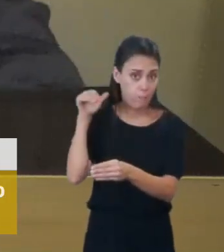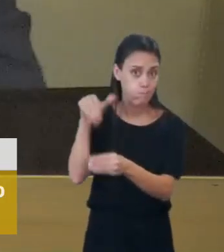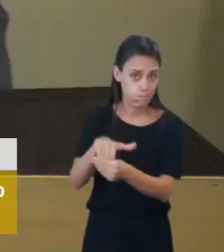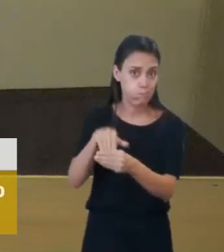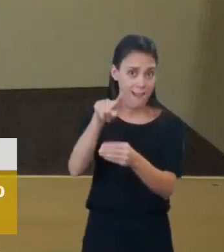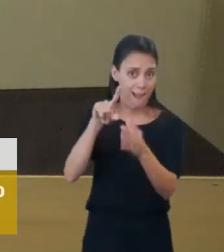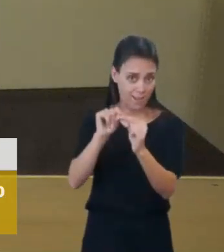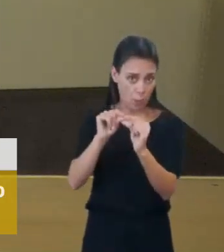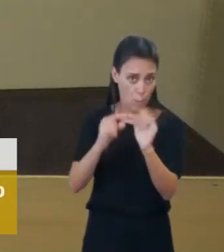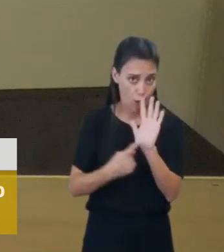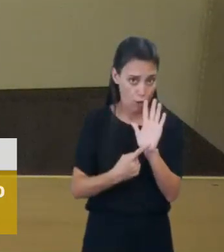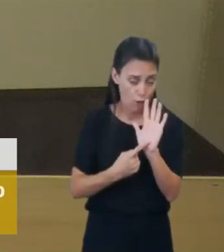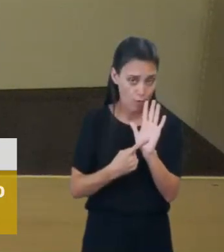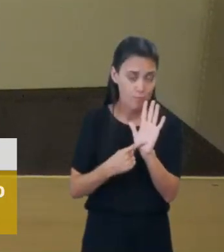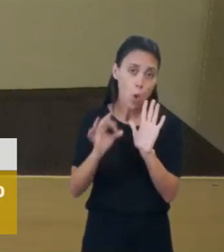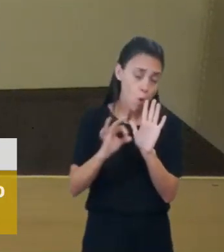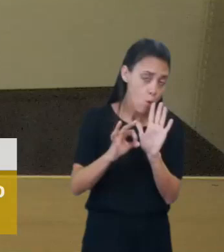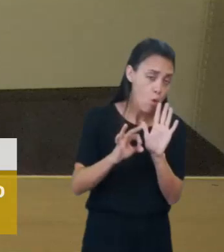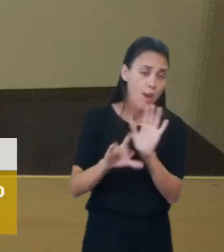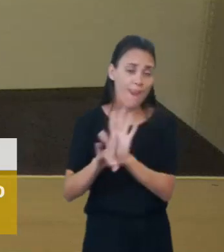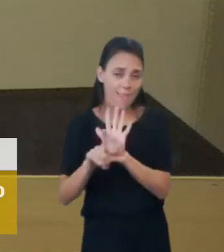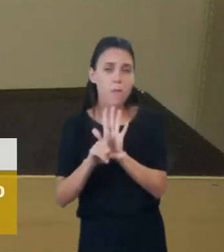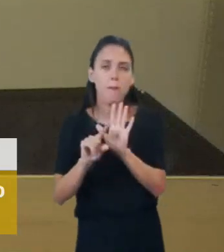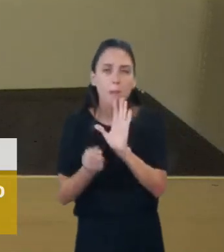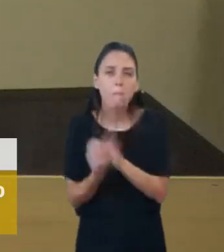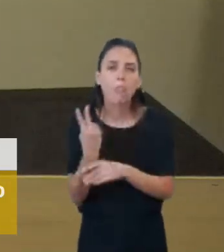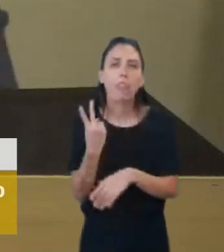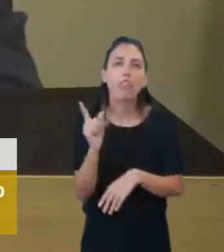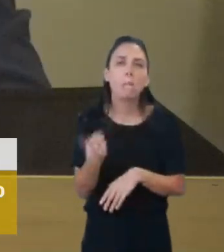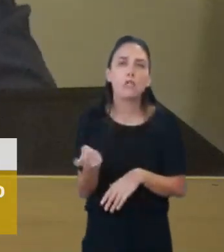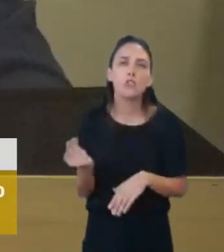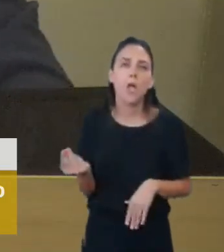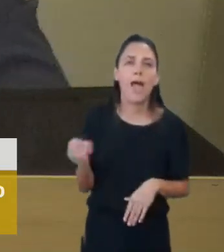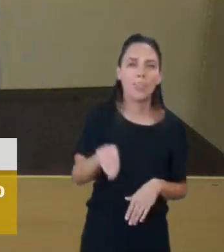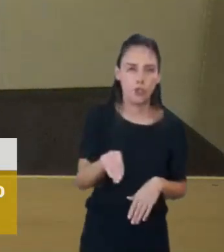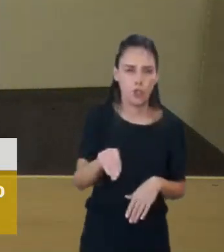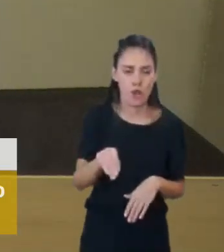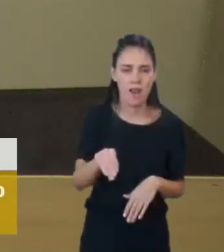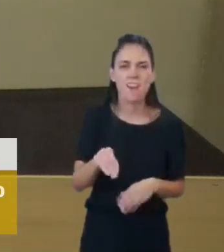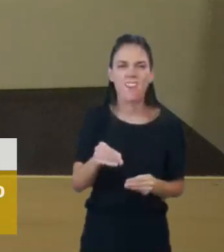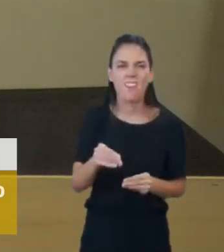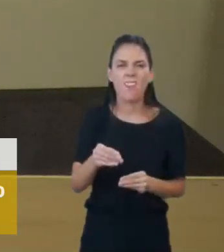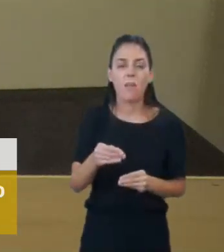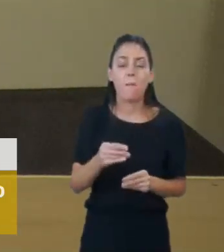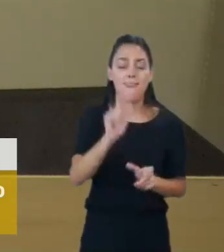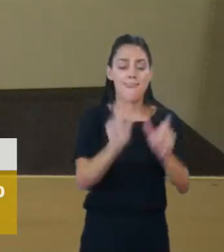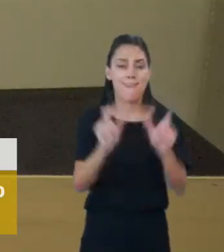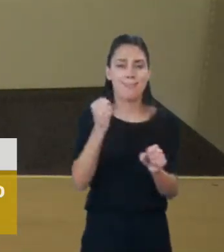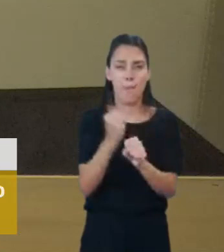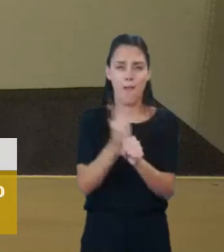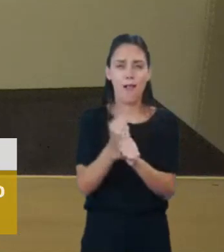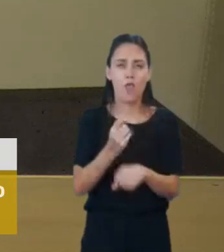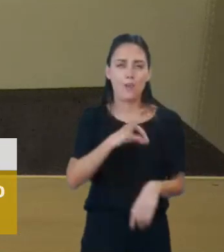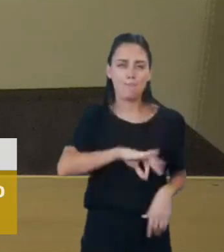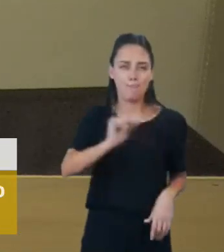esa ley, para generar ese 2% adicional en los aportes de los trabajadores. Pero hoy